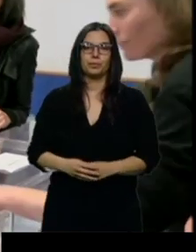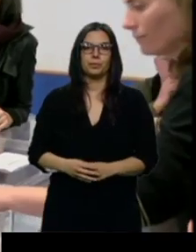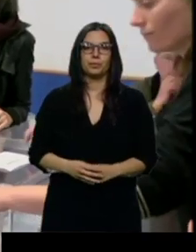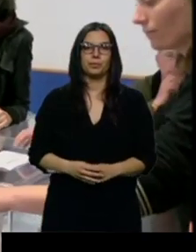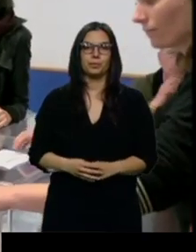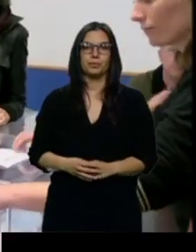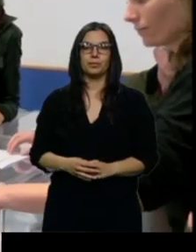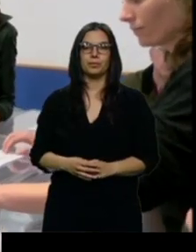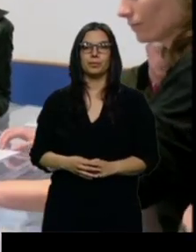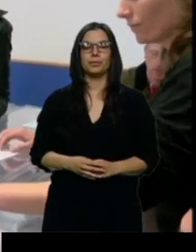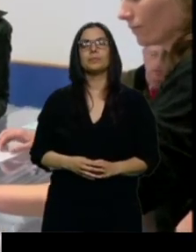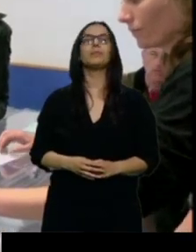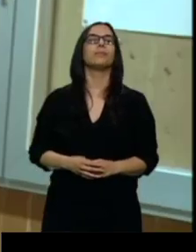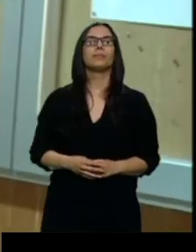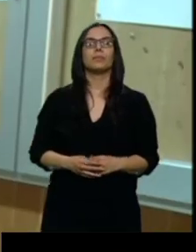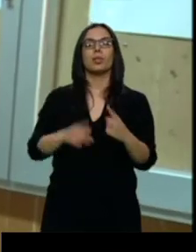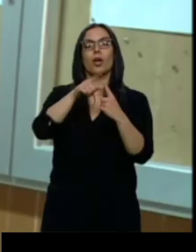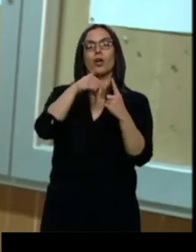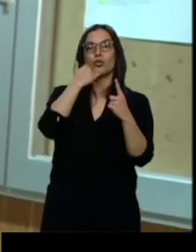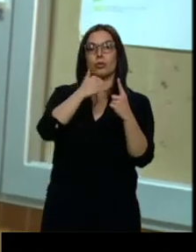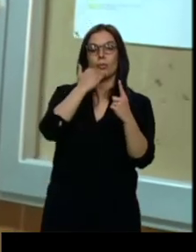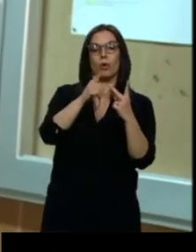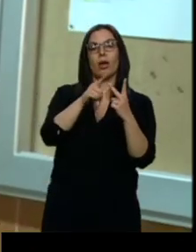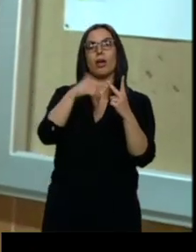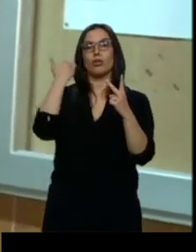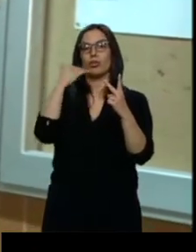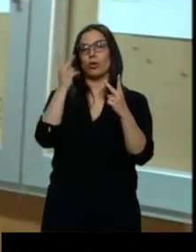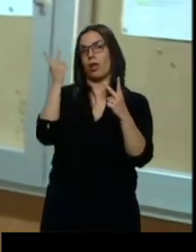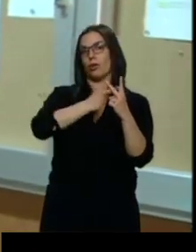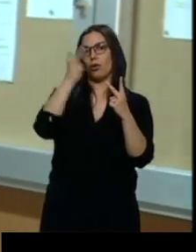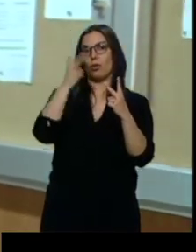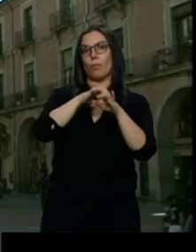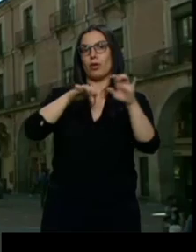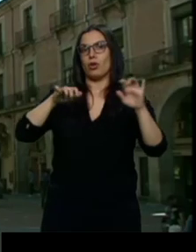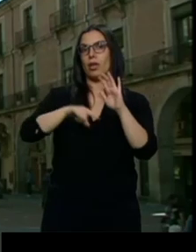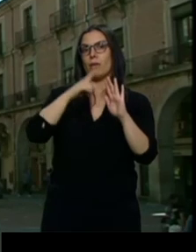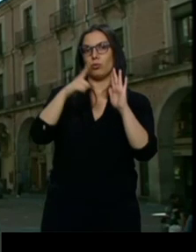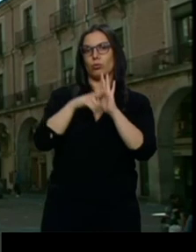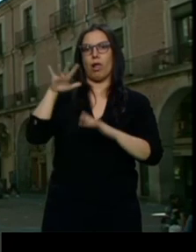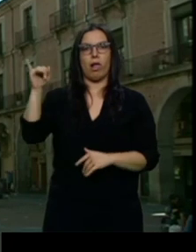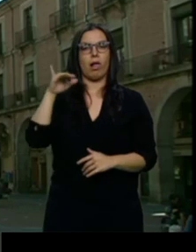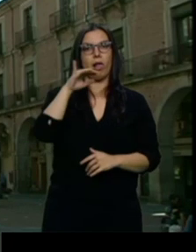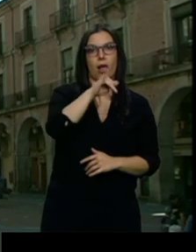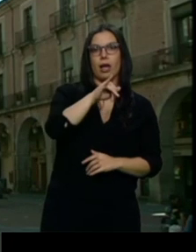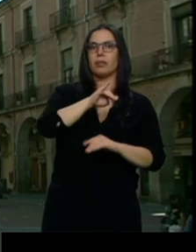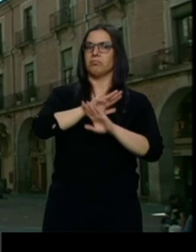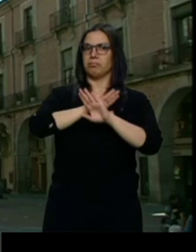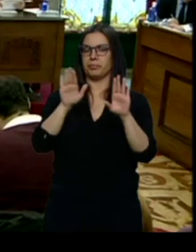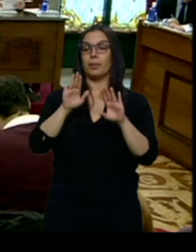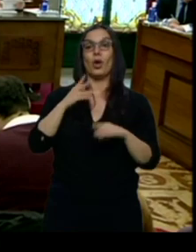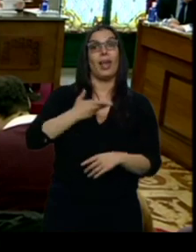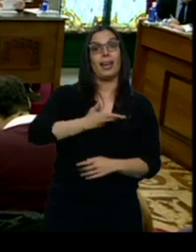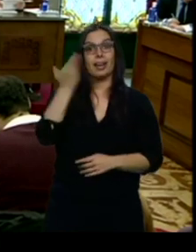Con la excepción de Soria y Zamora, con las mayorías absolutas de Carlos Martínez y Francisco Guarido, la composición de los ayuntamientos de las